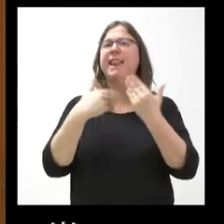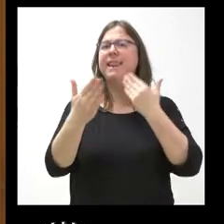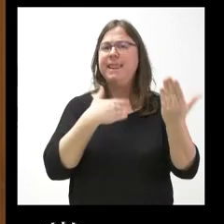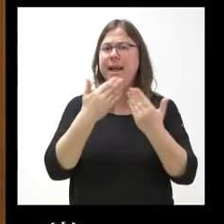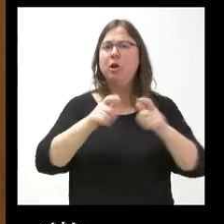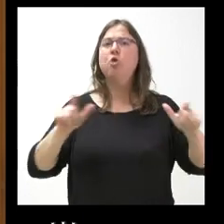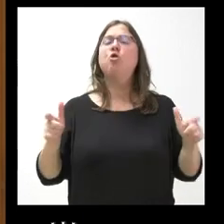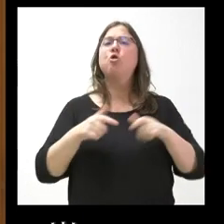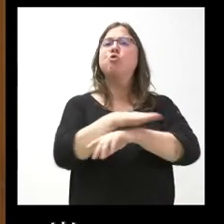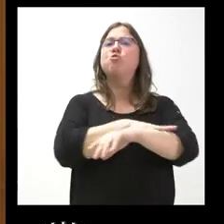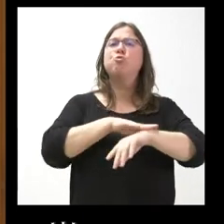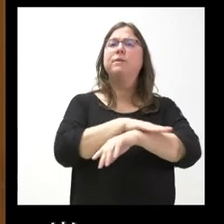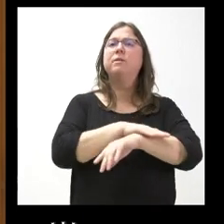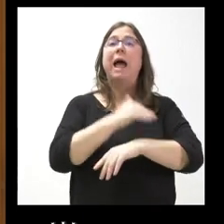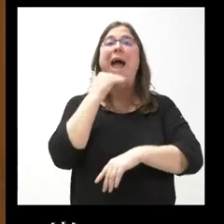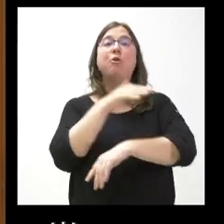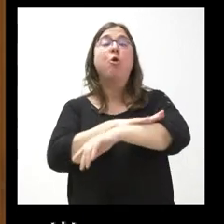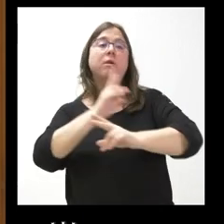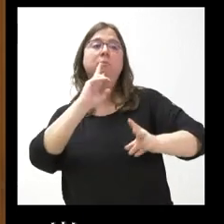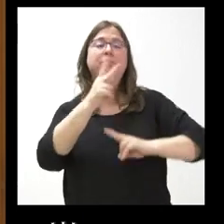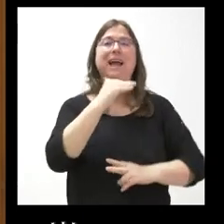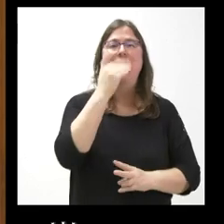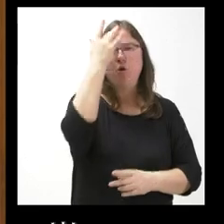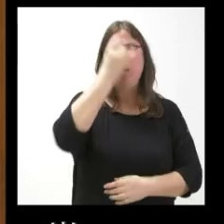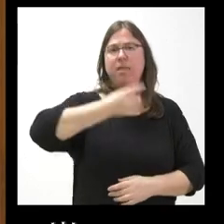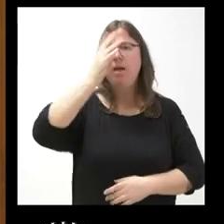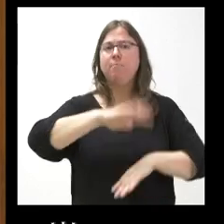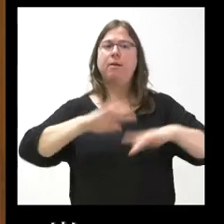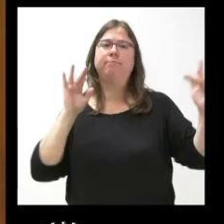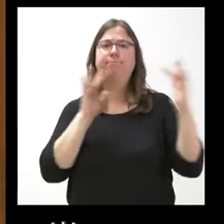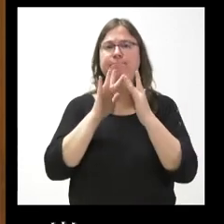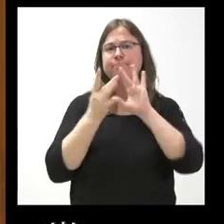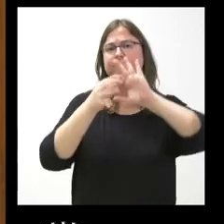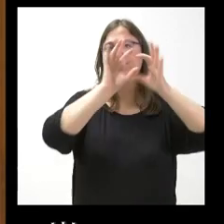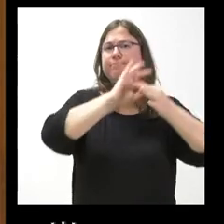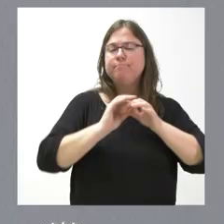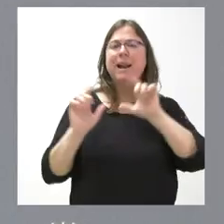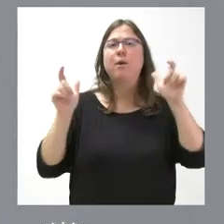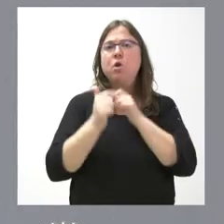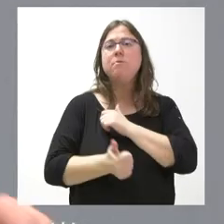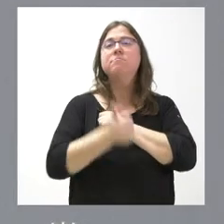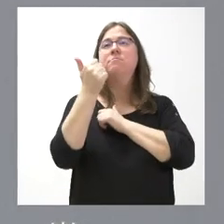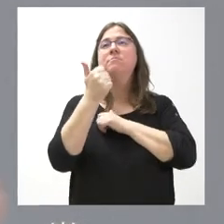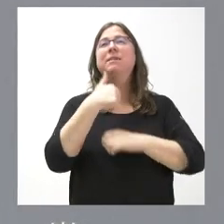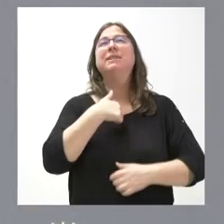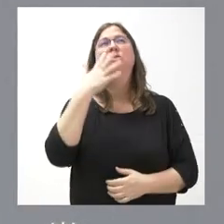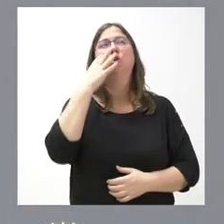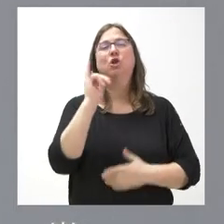de diálogo y de renuncia con los ministros, si desde el Gobierno han tomado alguna medida, si han tomado iniciativa para reactivar esas reuniones. Yo creo que hay que